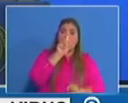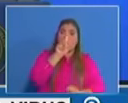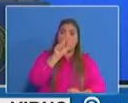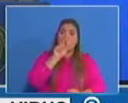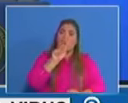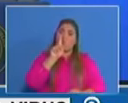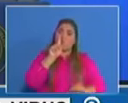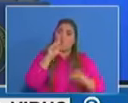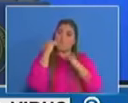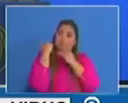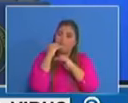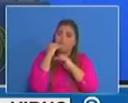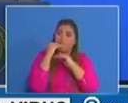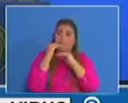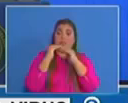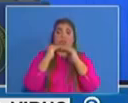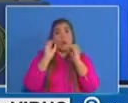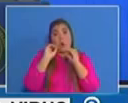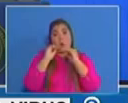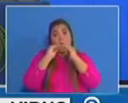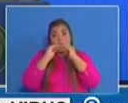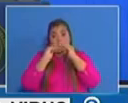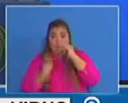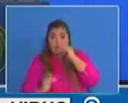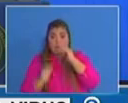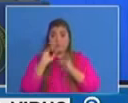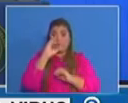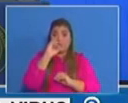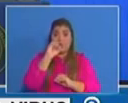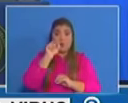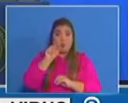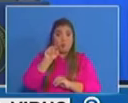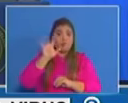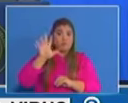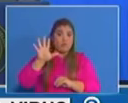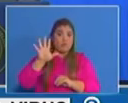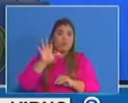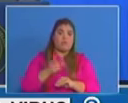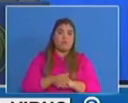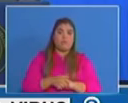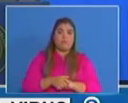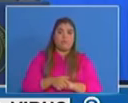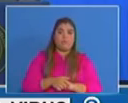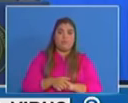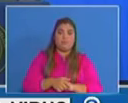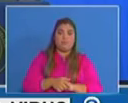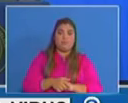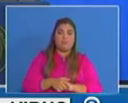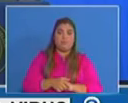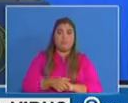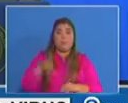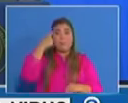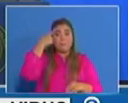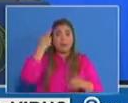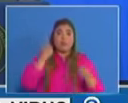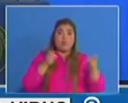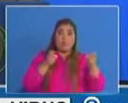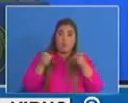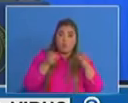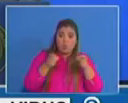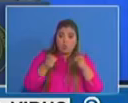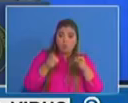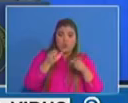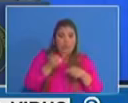por debajo de 0.5 y para hacer un ajuste mayor en la siguiente